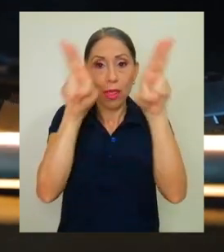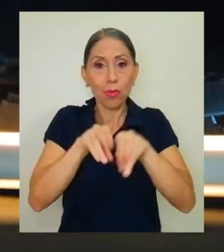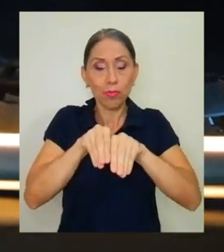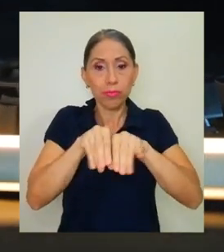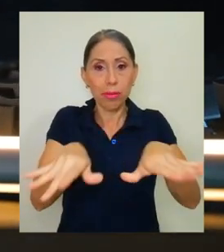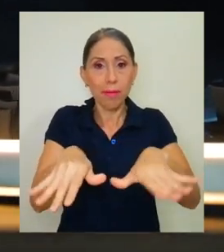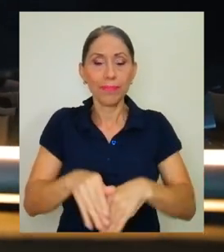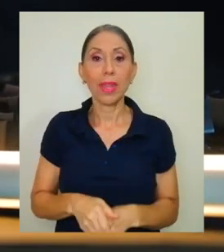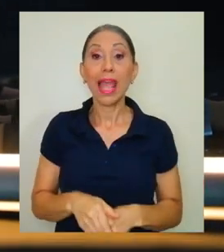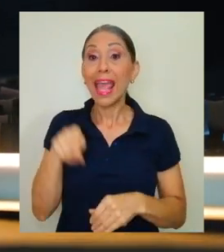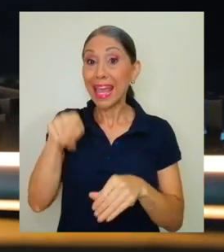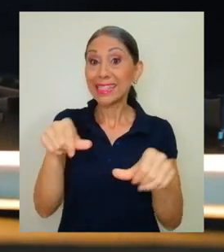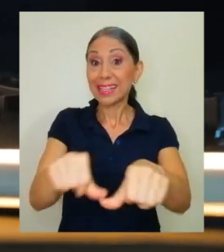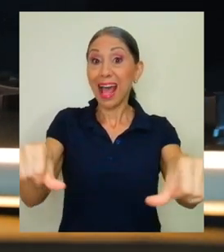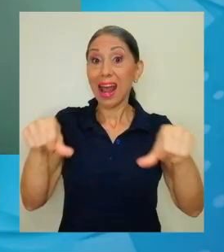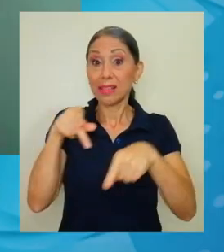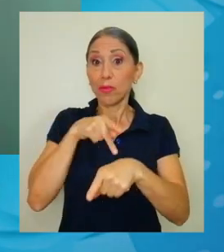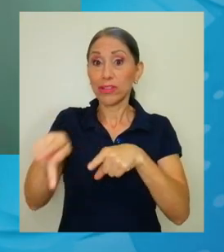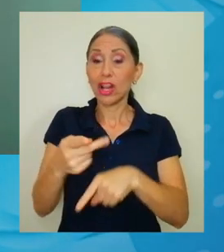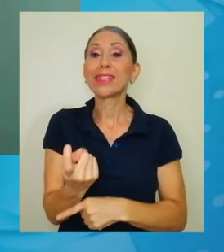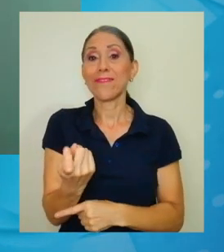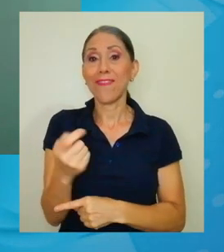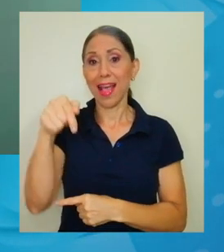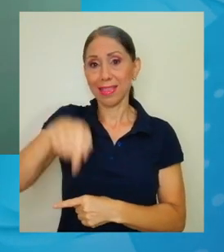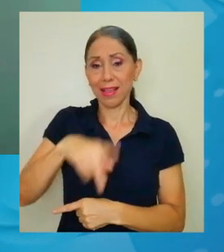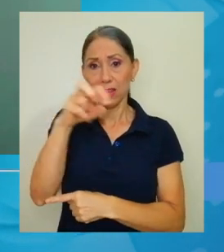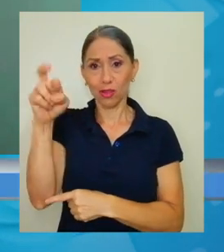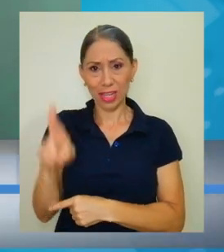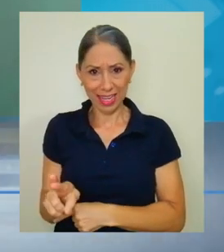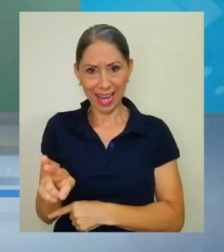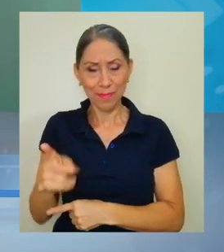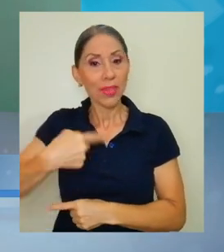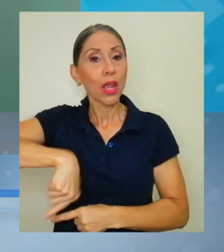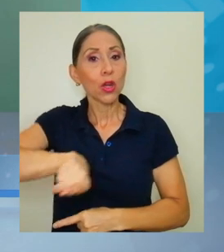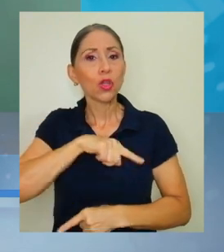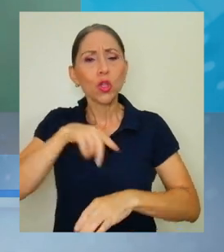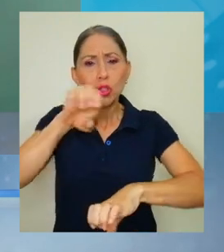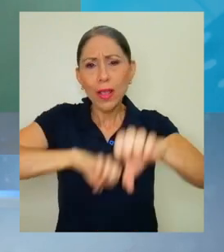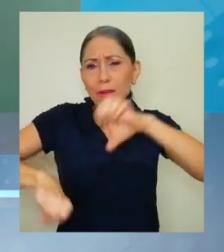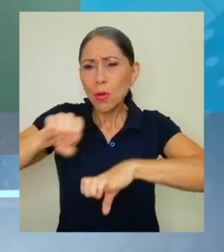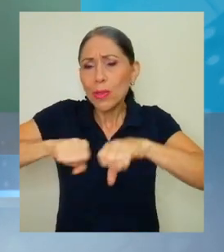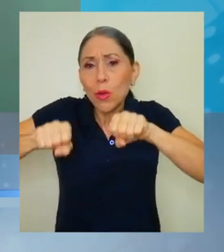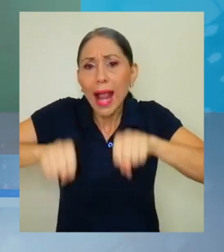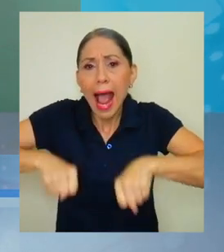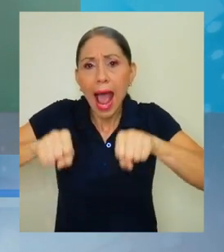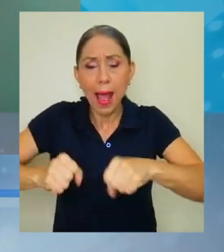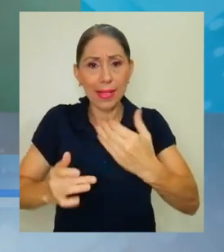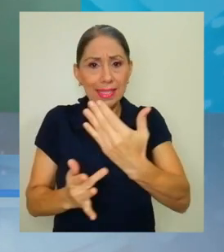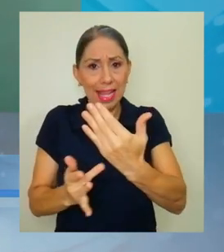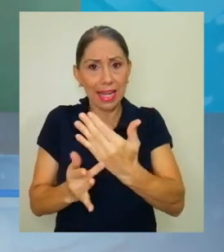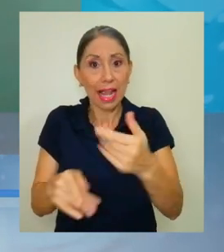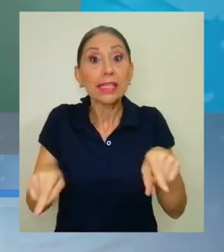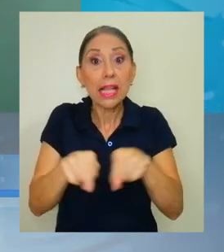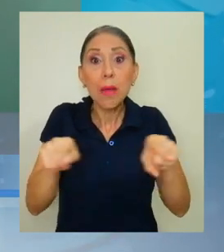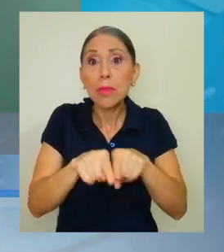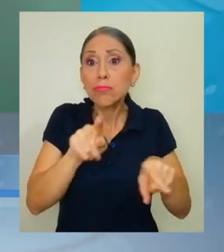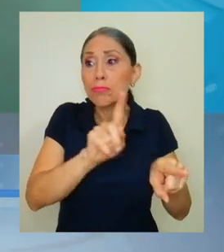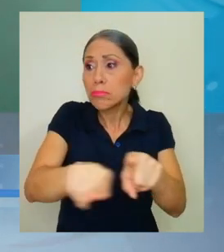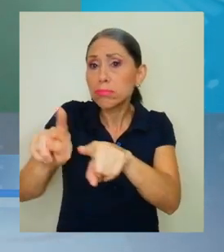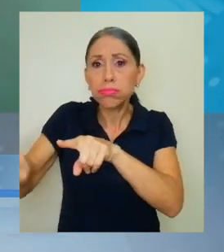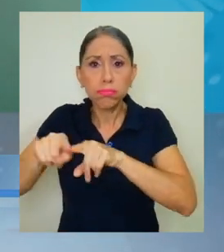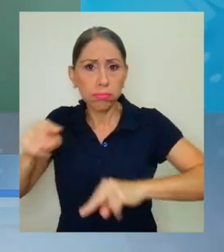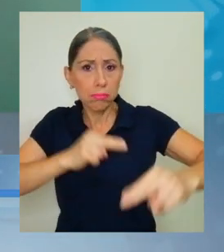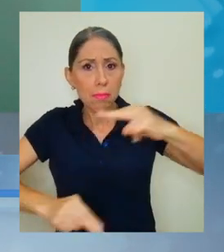profesionales en Costa Rica y evaluando nuestras capacidades técnicas y el mercado que hay en Costa Rica,